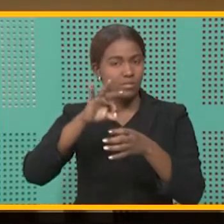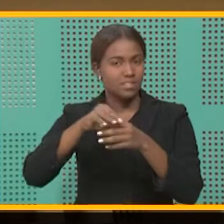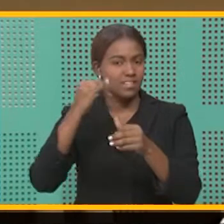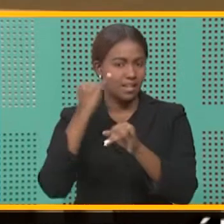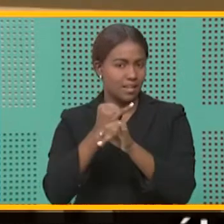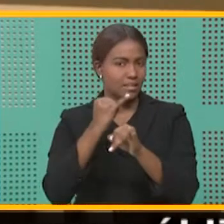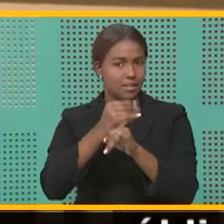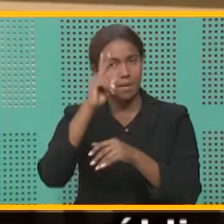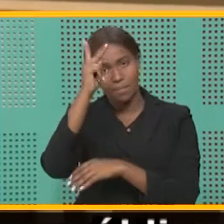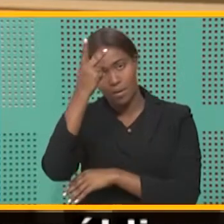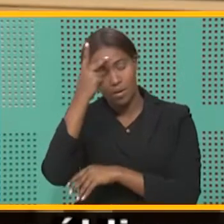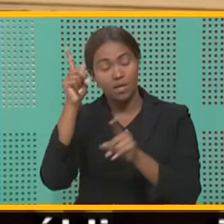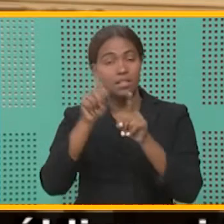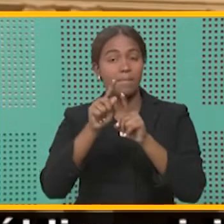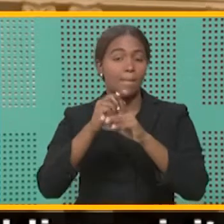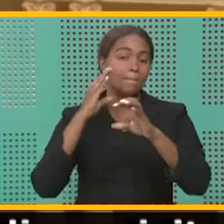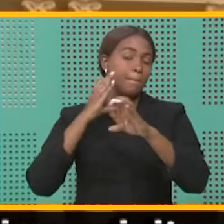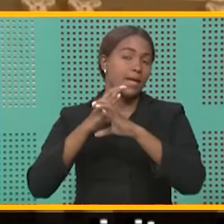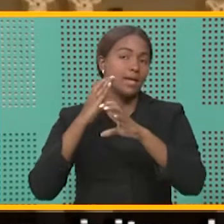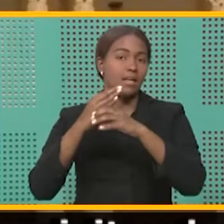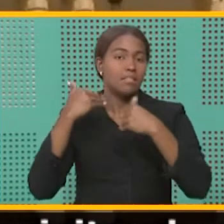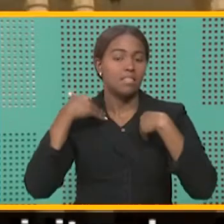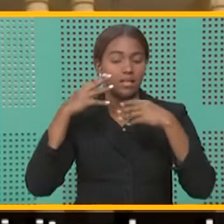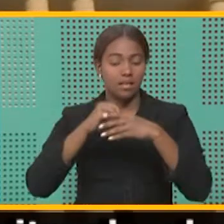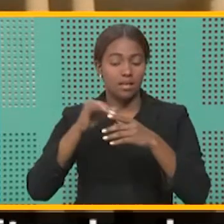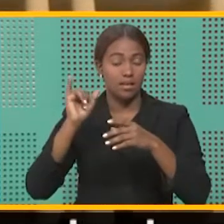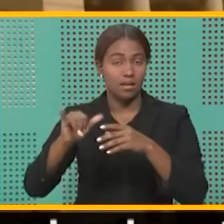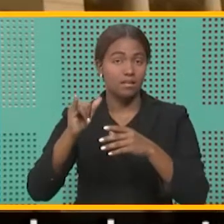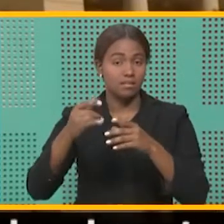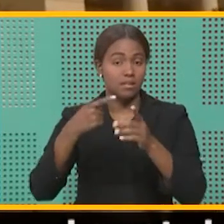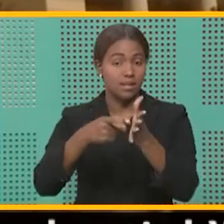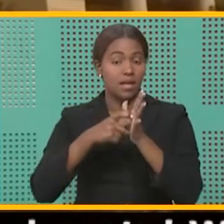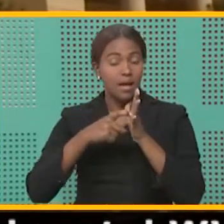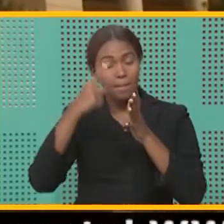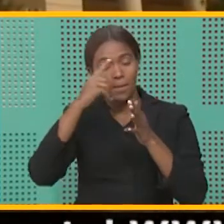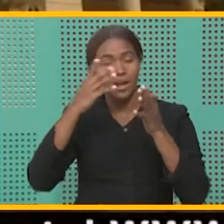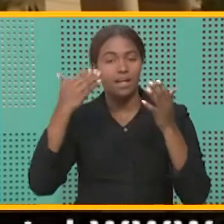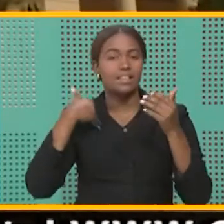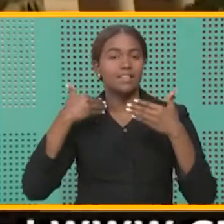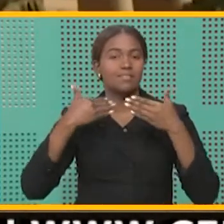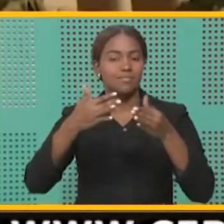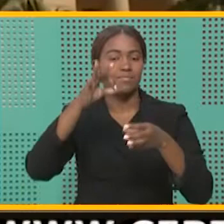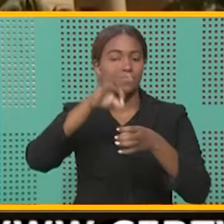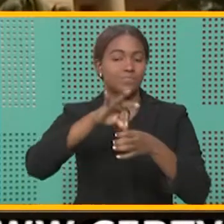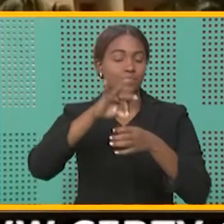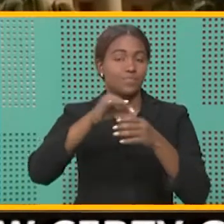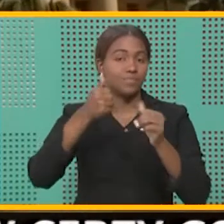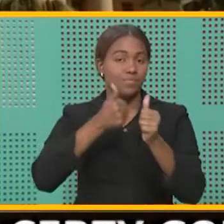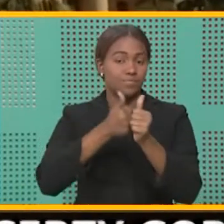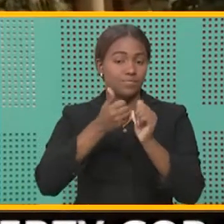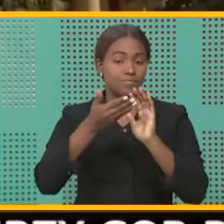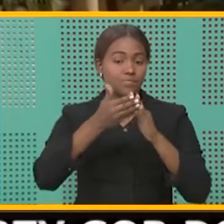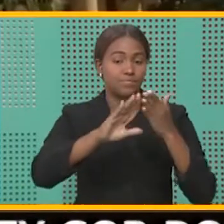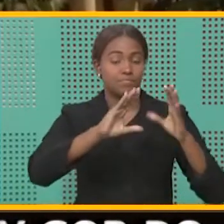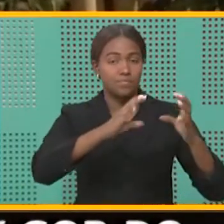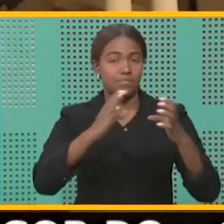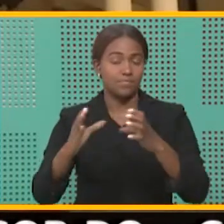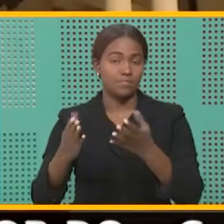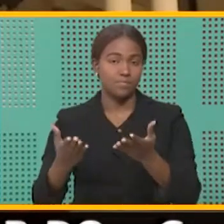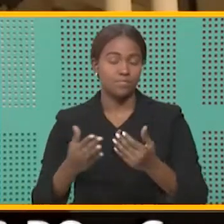públicas, así como los vehículos que el órgano electoral requiera para la celebración de las elecciones extraordinarias municipales.